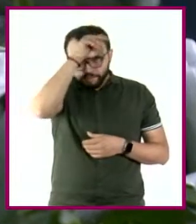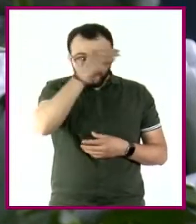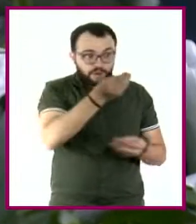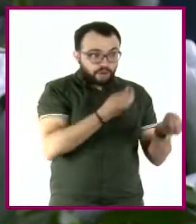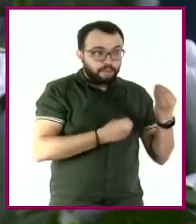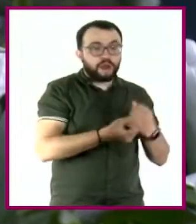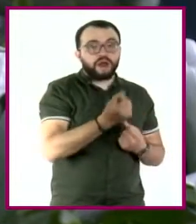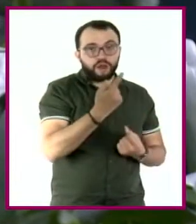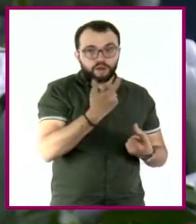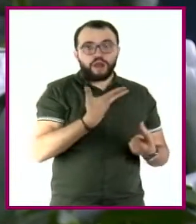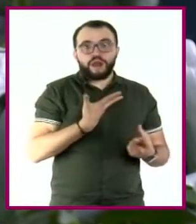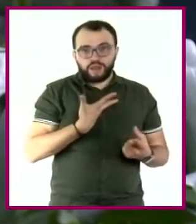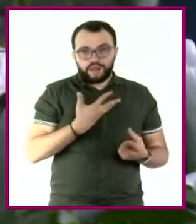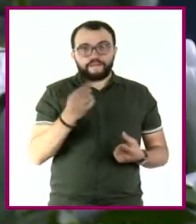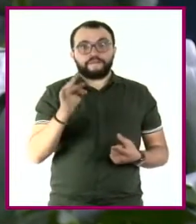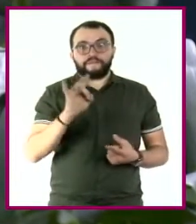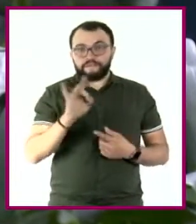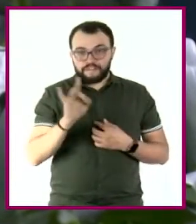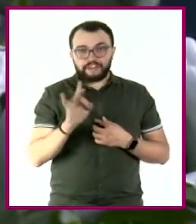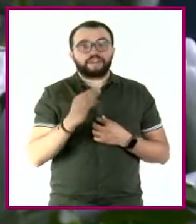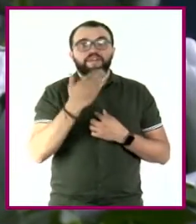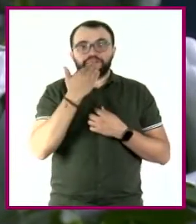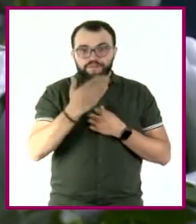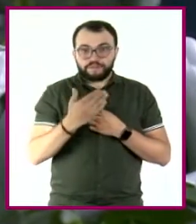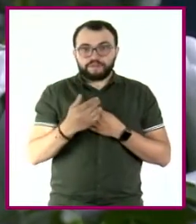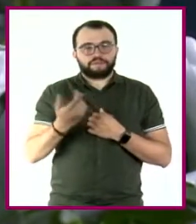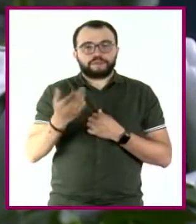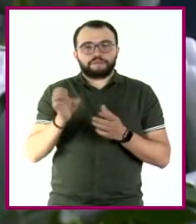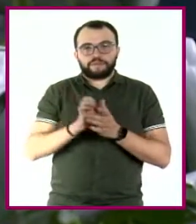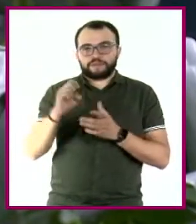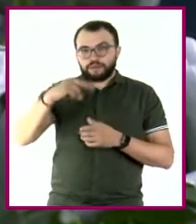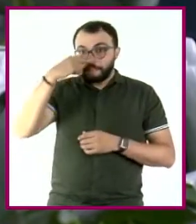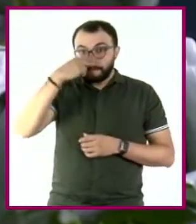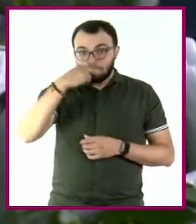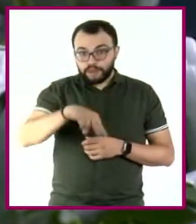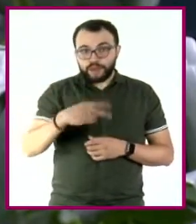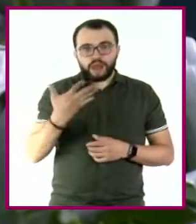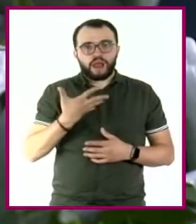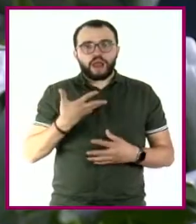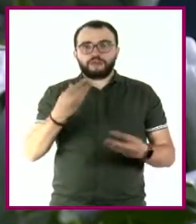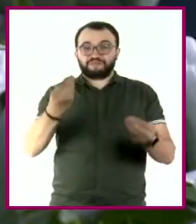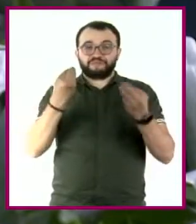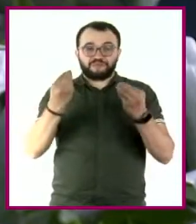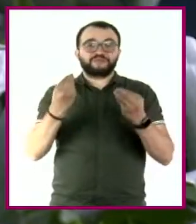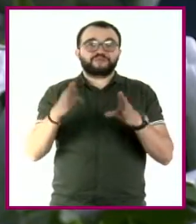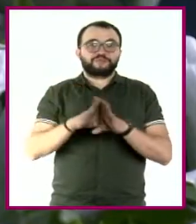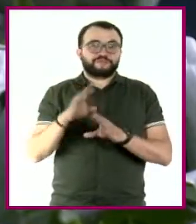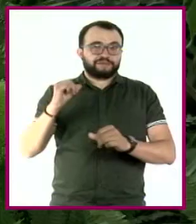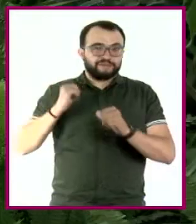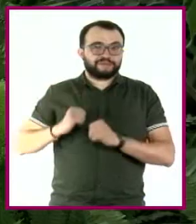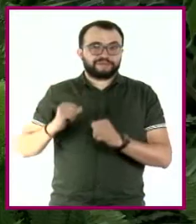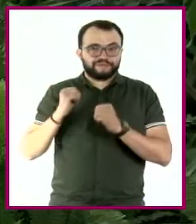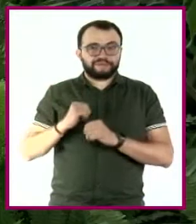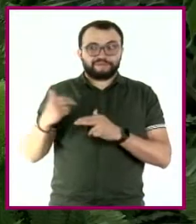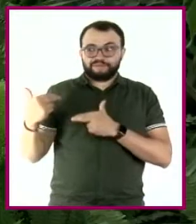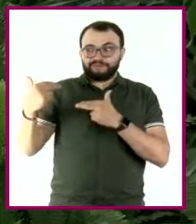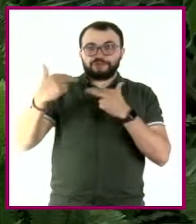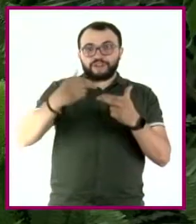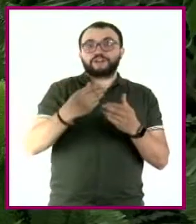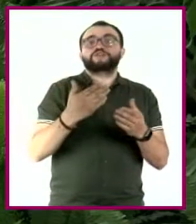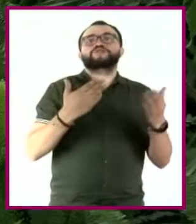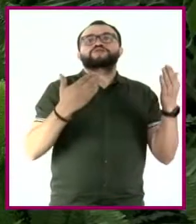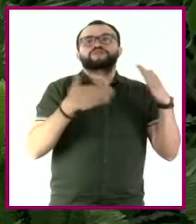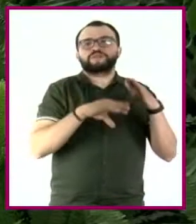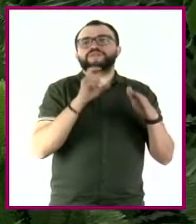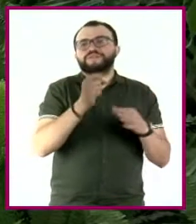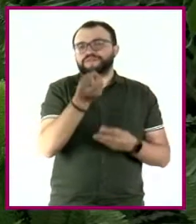proteína de buena calidad y que en muchos lugares, México incluido, hay una gran tradición sobre su consumo. En algunas regiones de